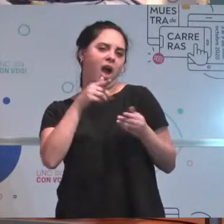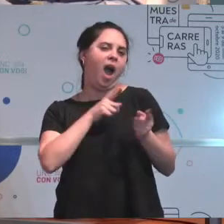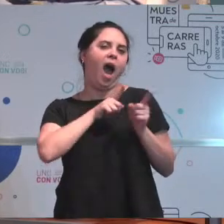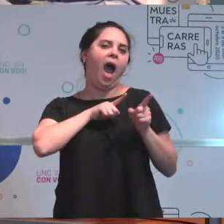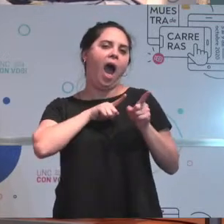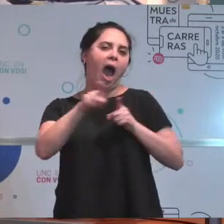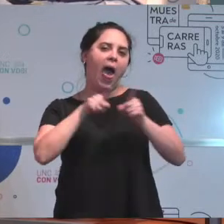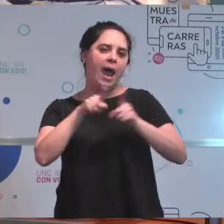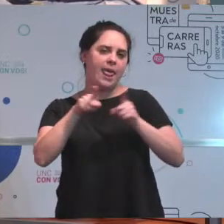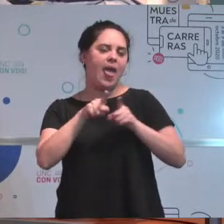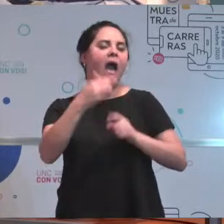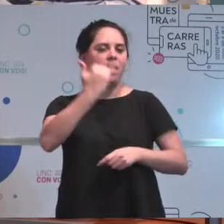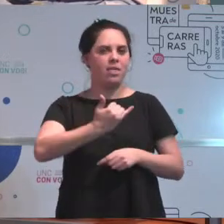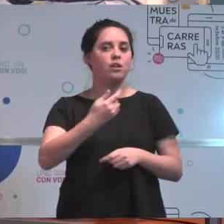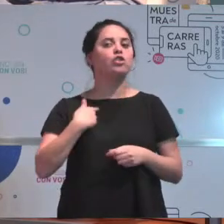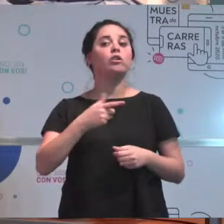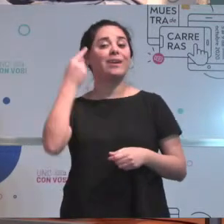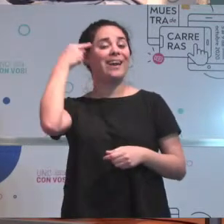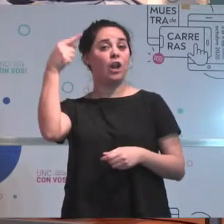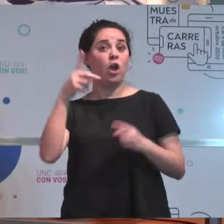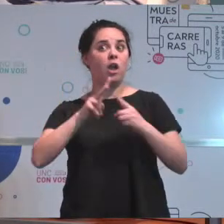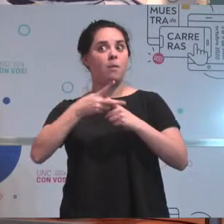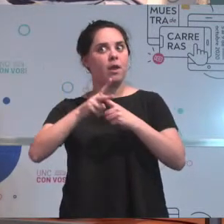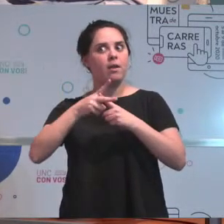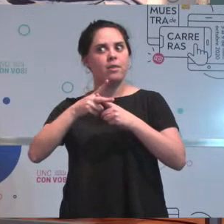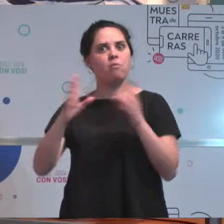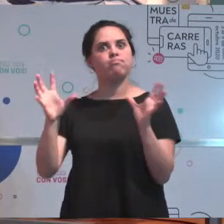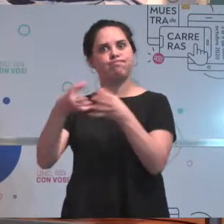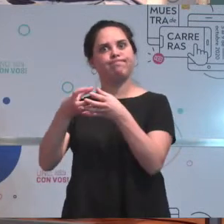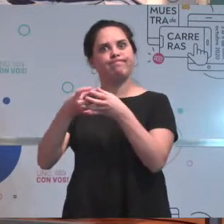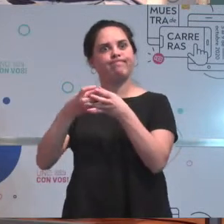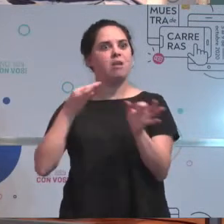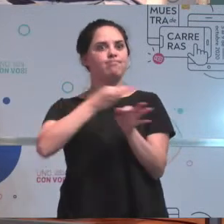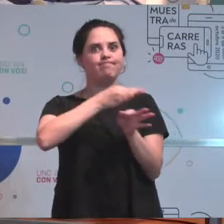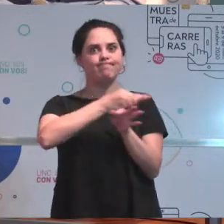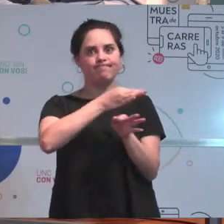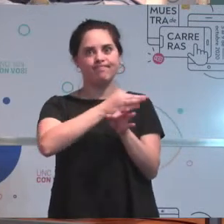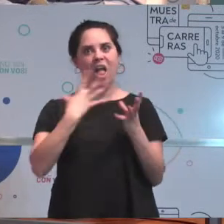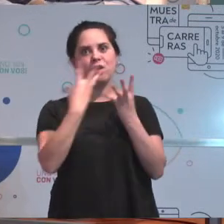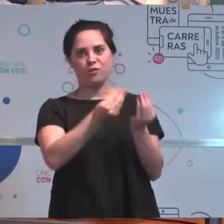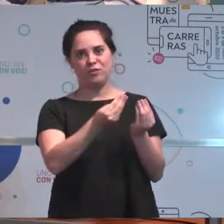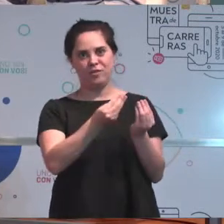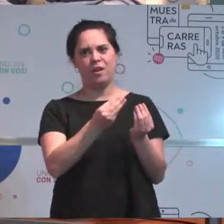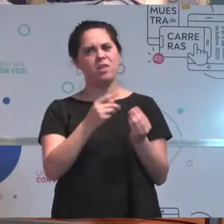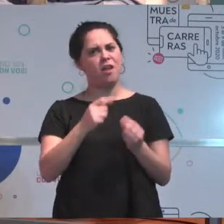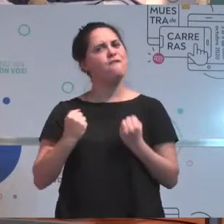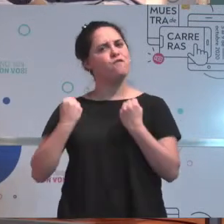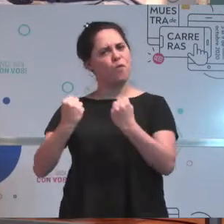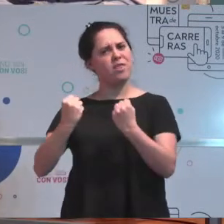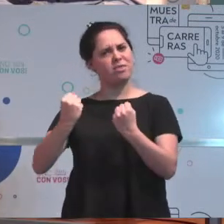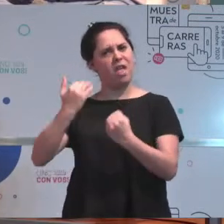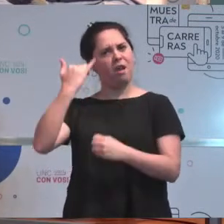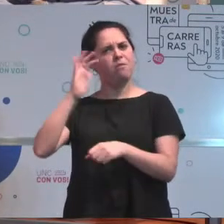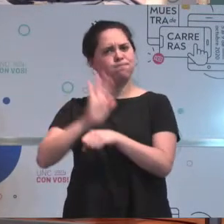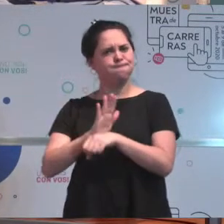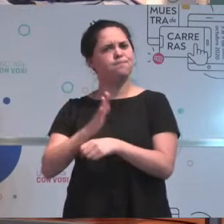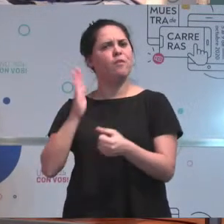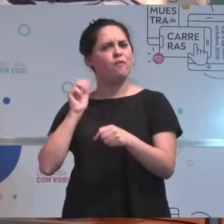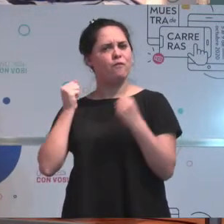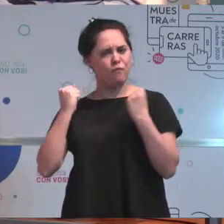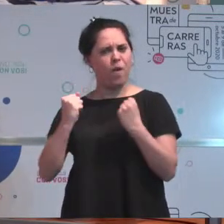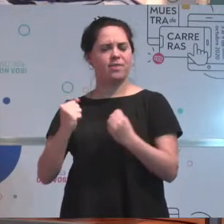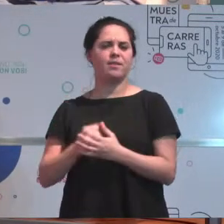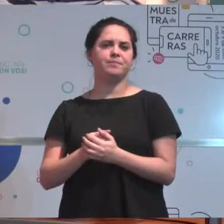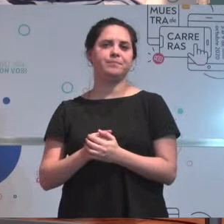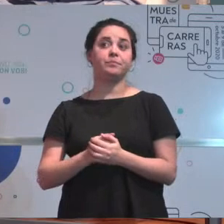que bueno, que yo creo que es una muy buena herramienta que ha implementado la UNC como para apoyarse. Eso es uno de mayores fuertes. Y después, bueno, por lo